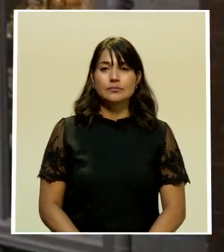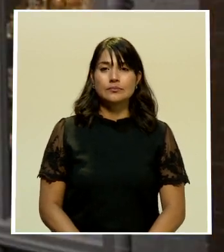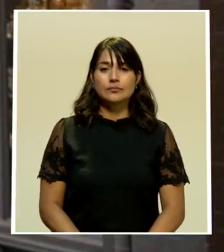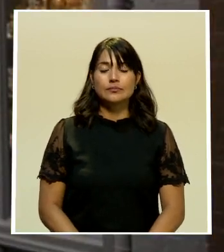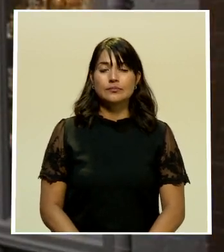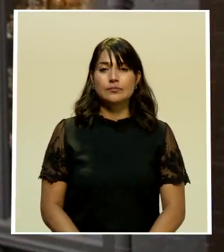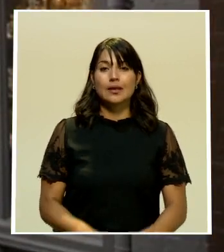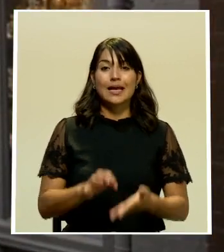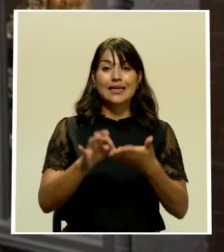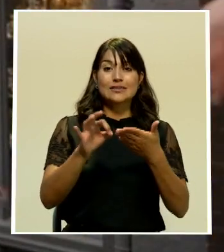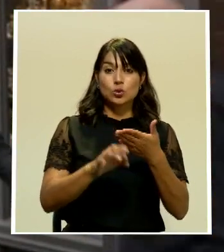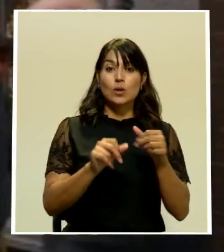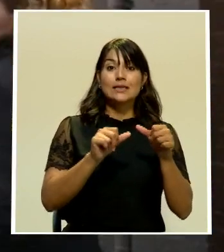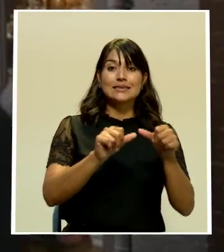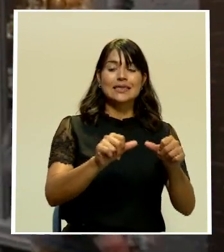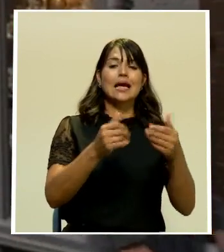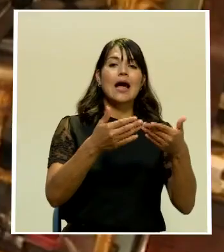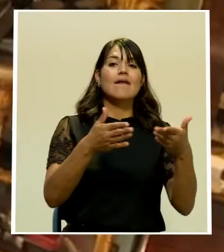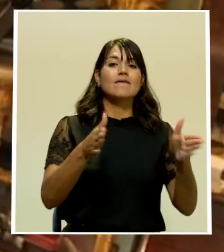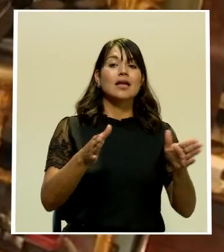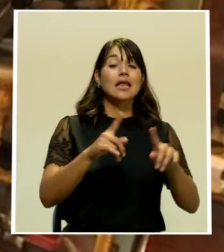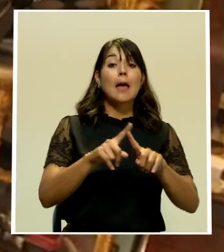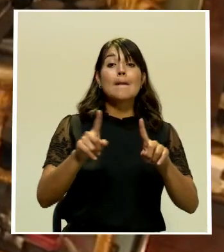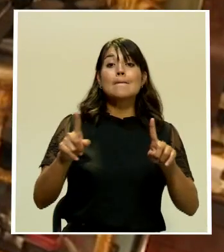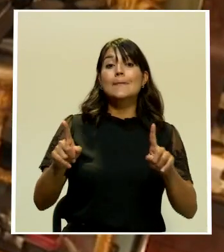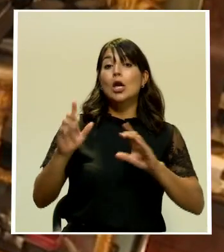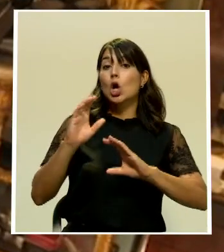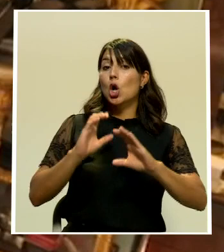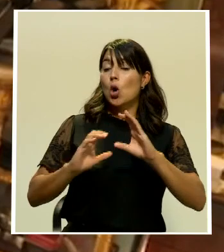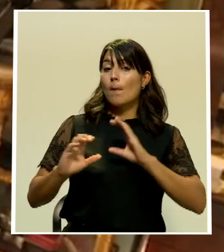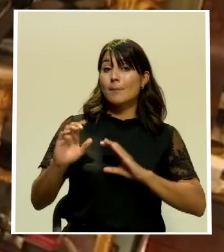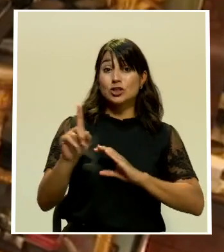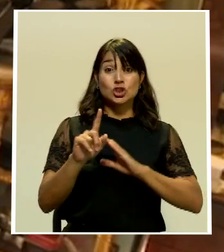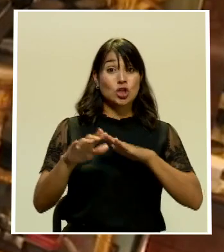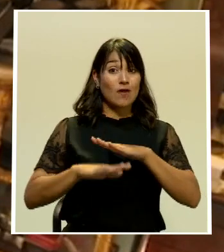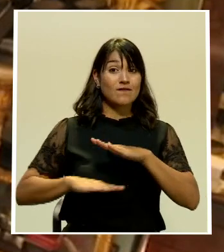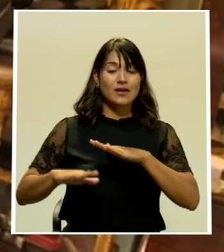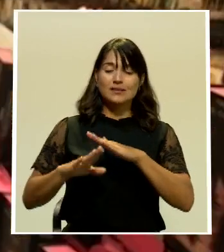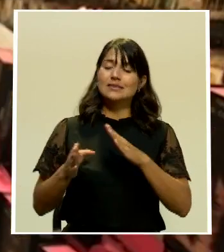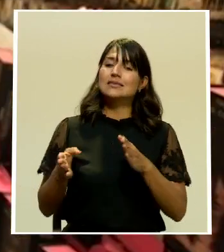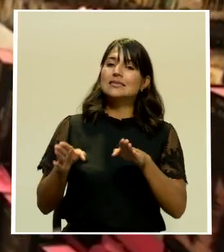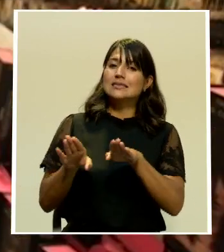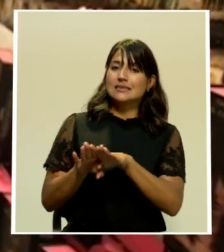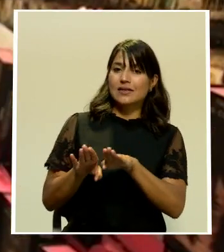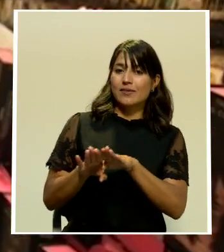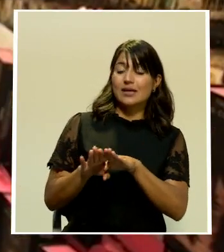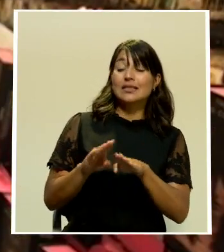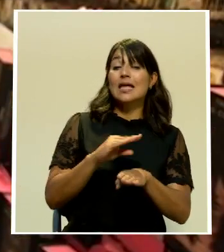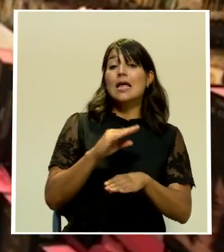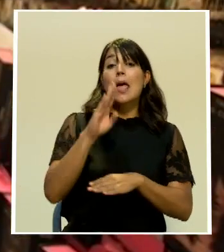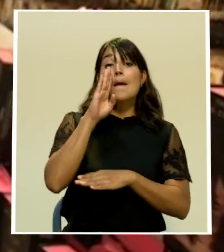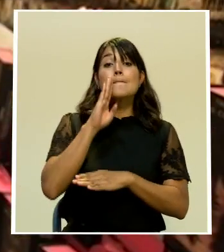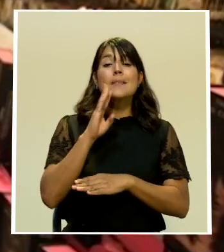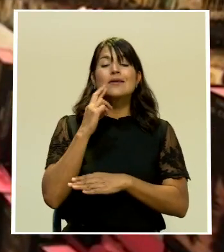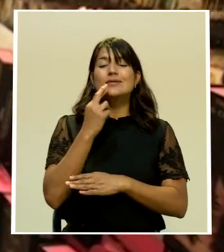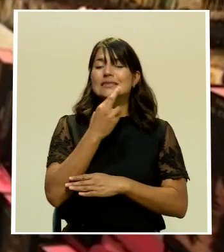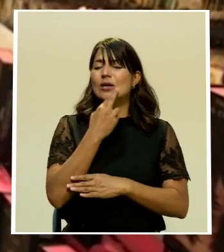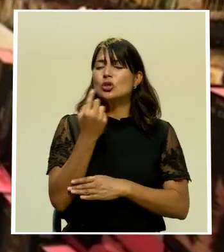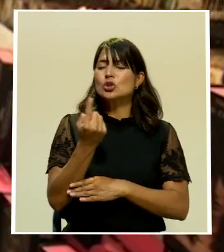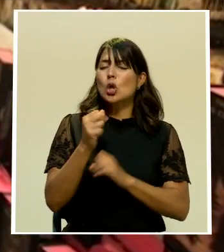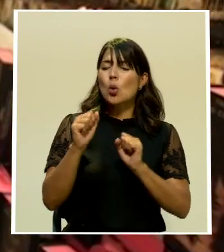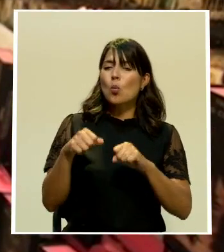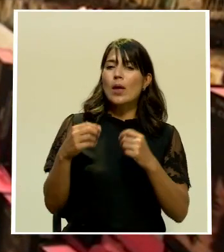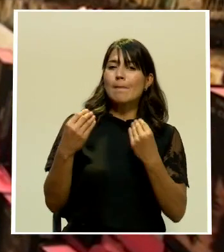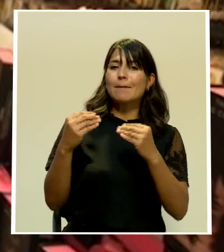las escuelas seguirán abiertas pero todos los comercios no esenciales cerrarán sus puertas y los bares y restaurantes solo podrán vender